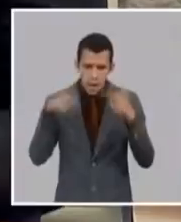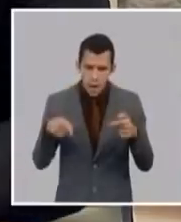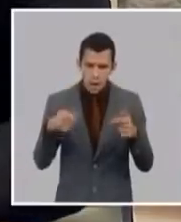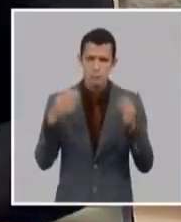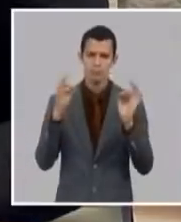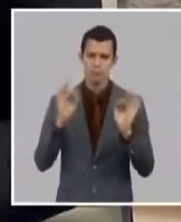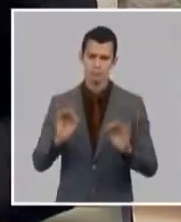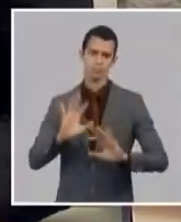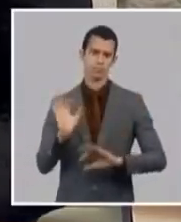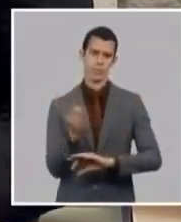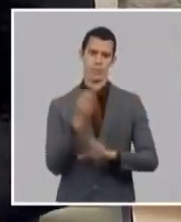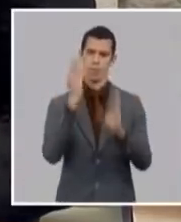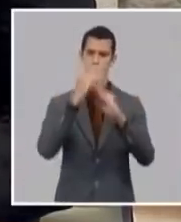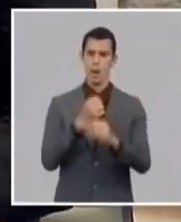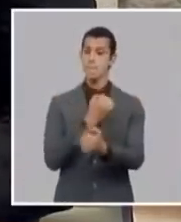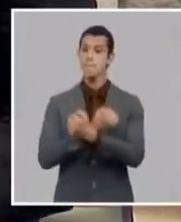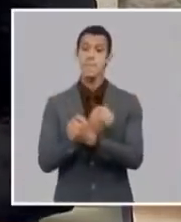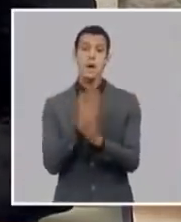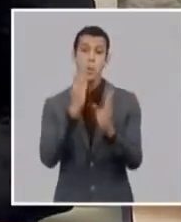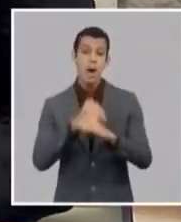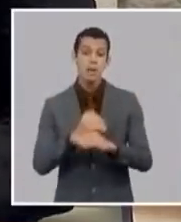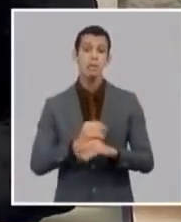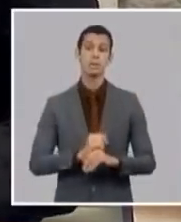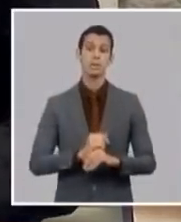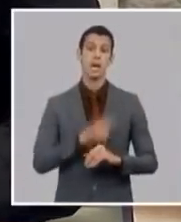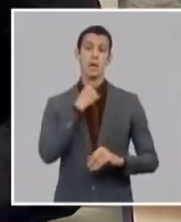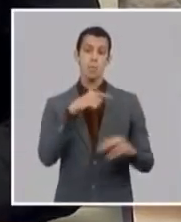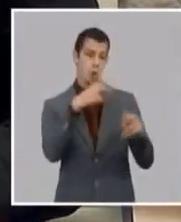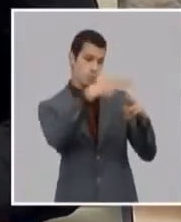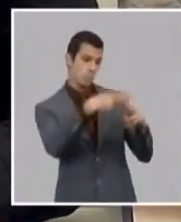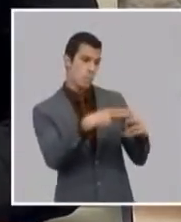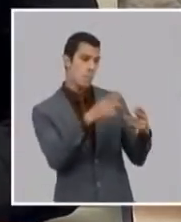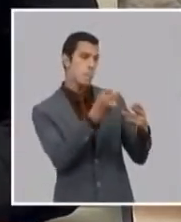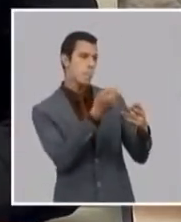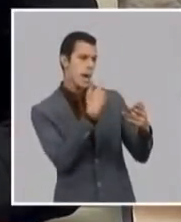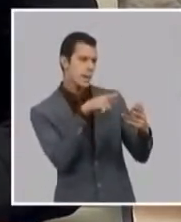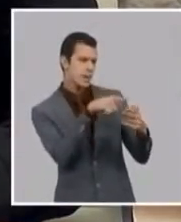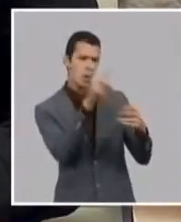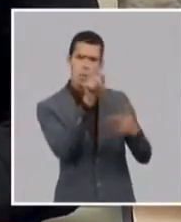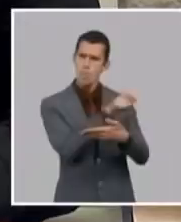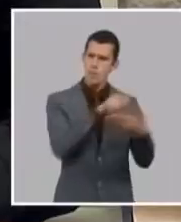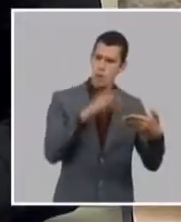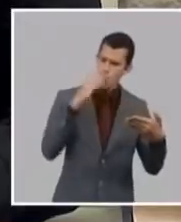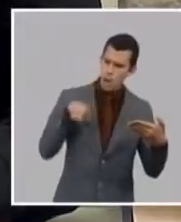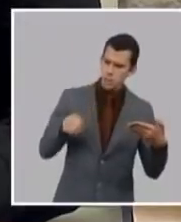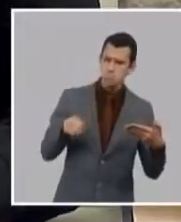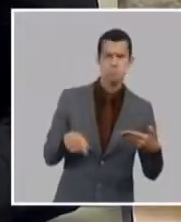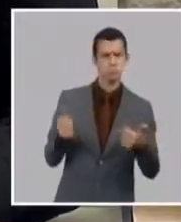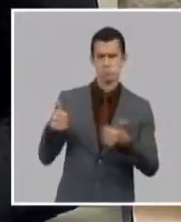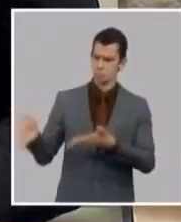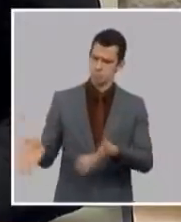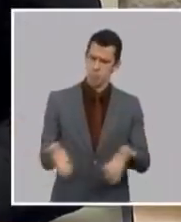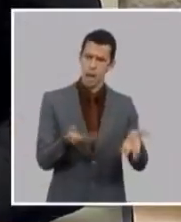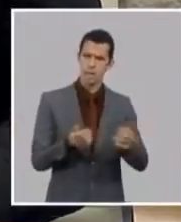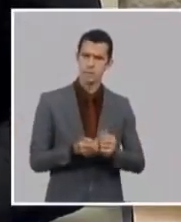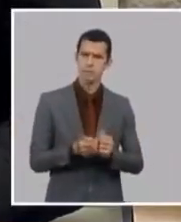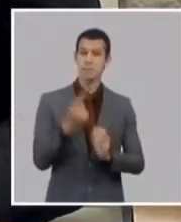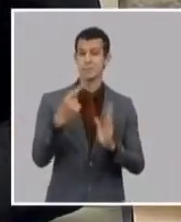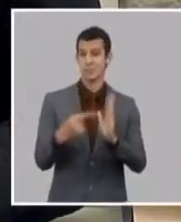los productos alimenticios que habíamos hablado ahora esto